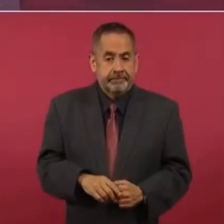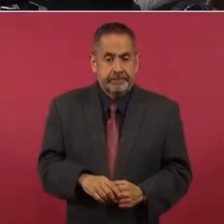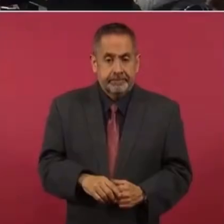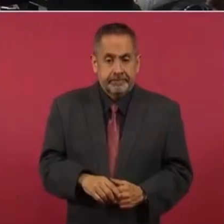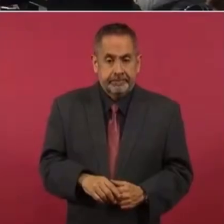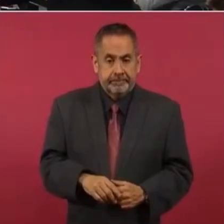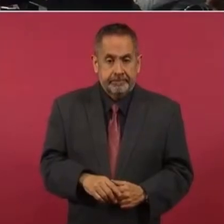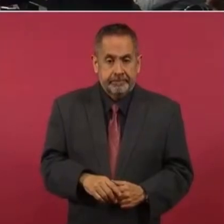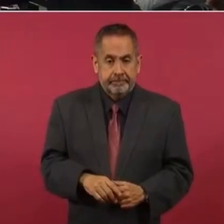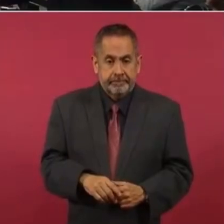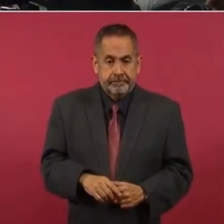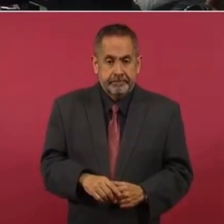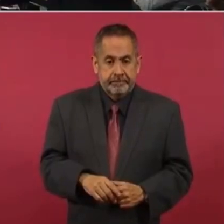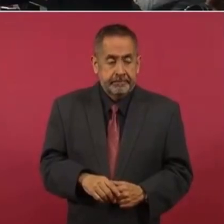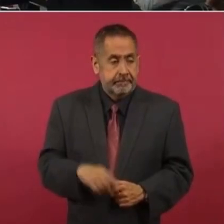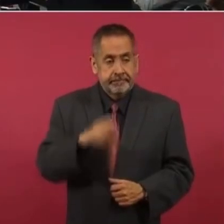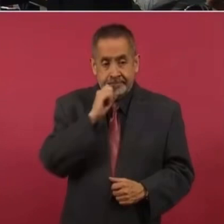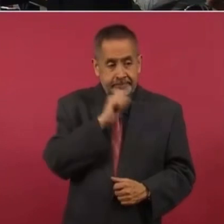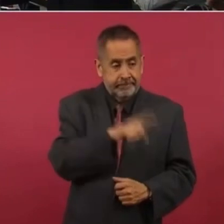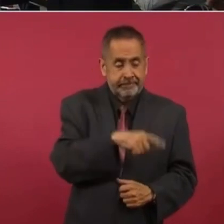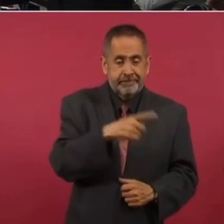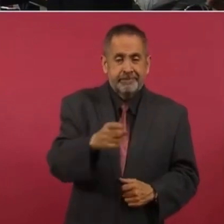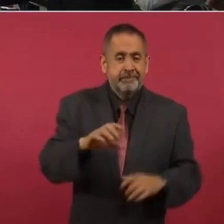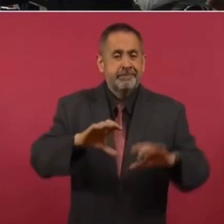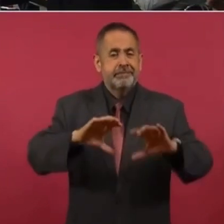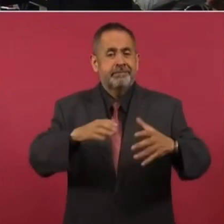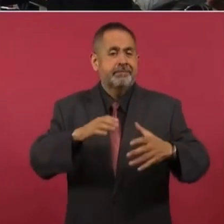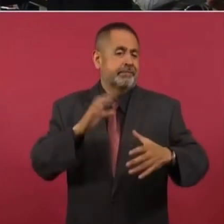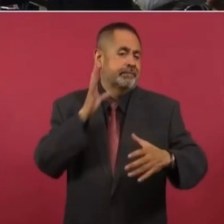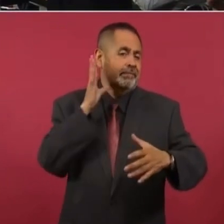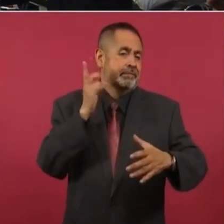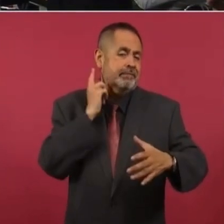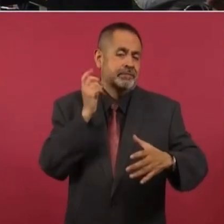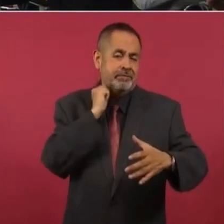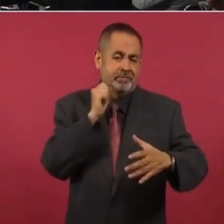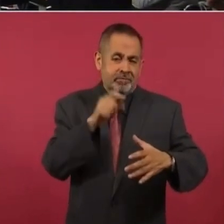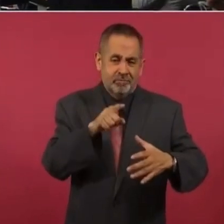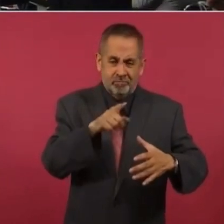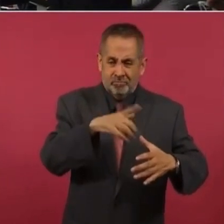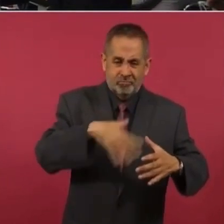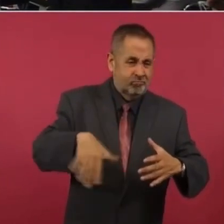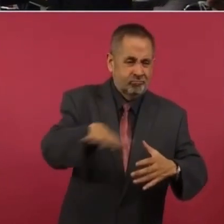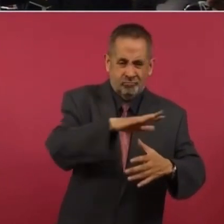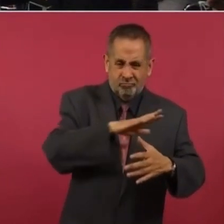de la nación, se